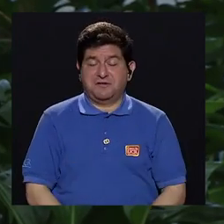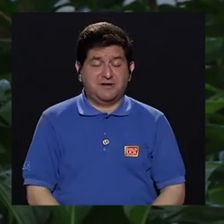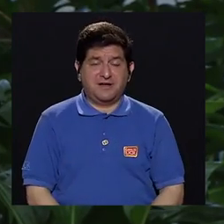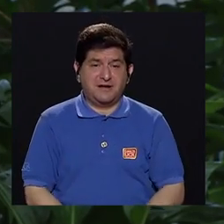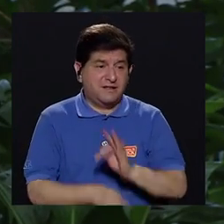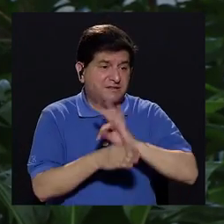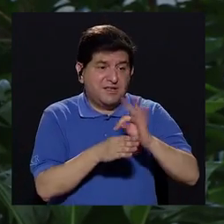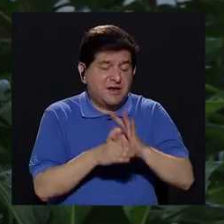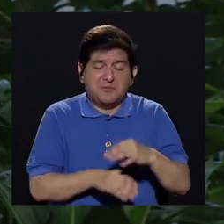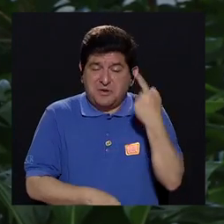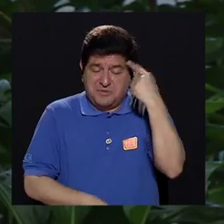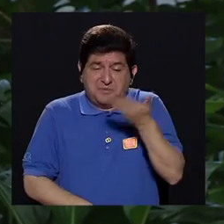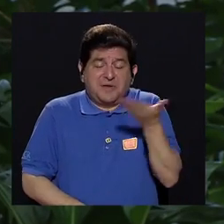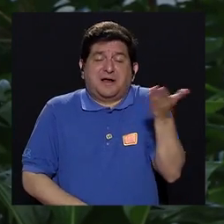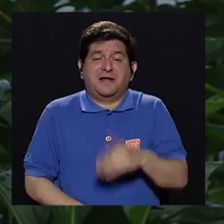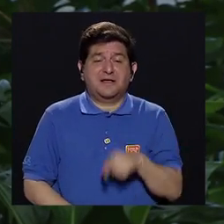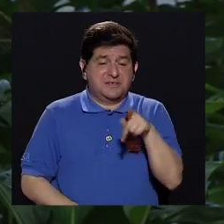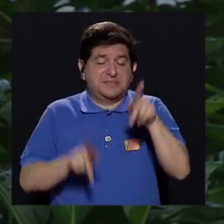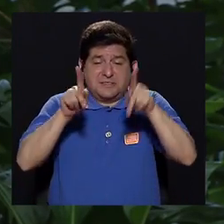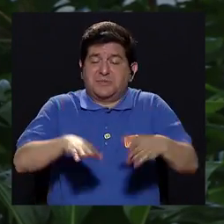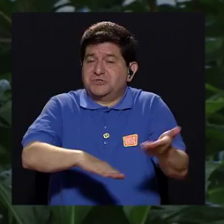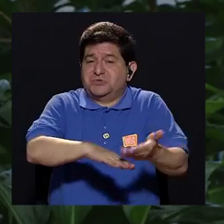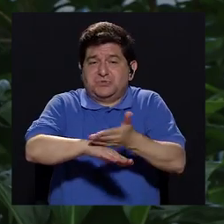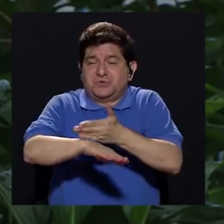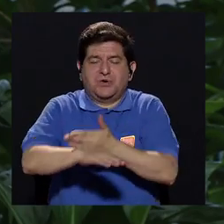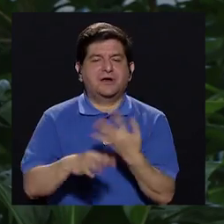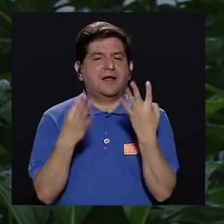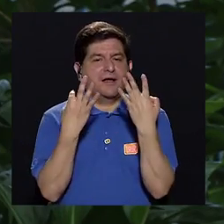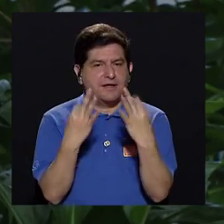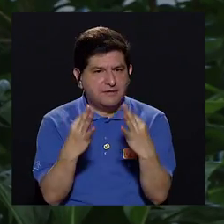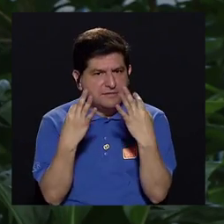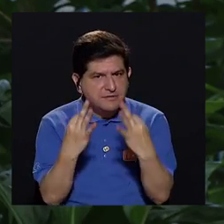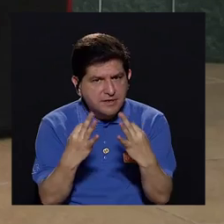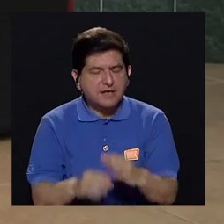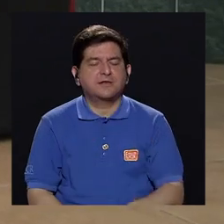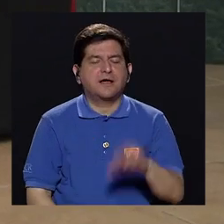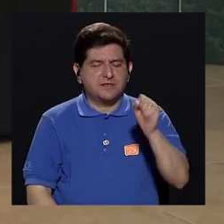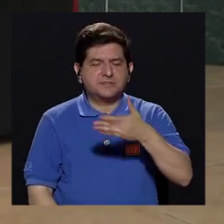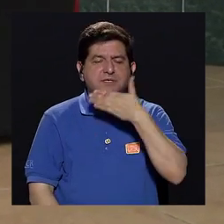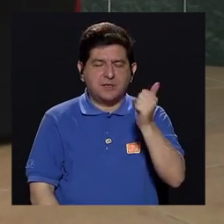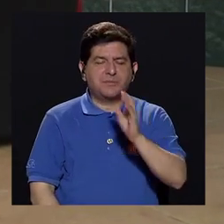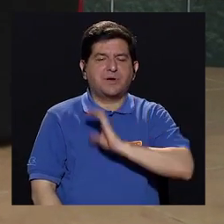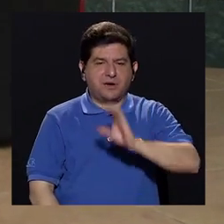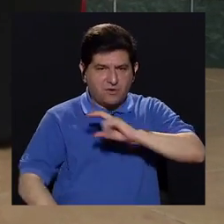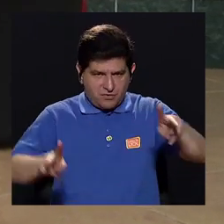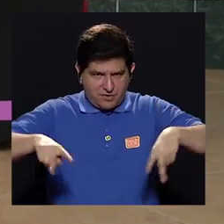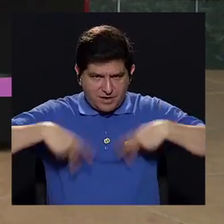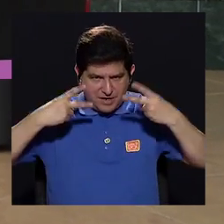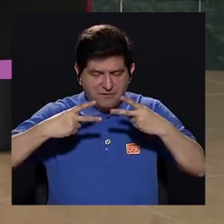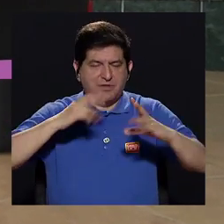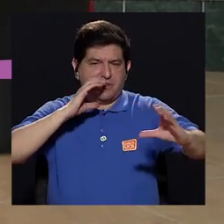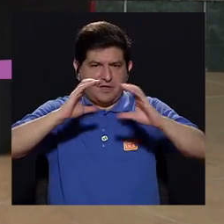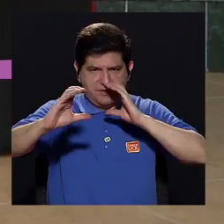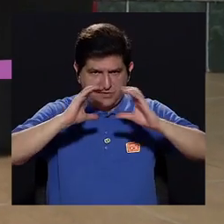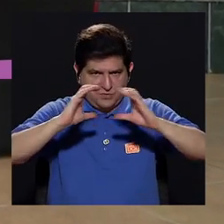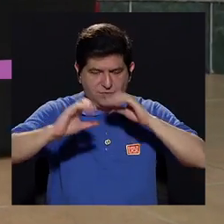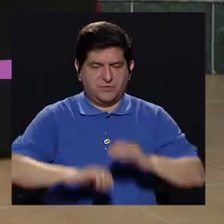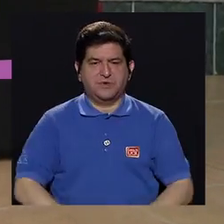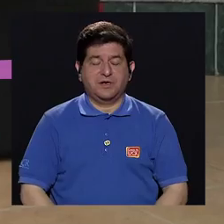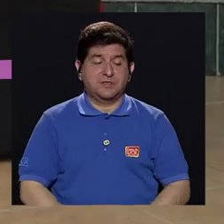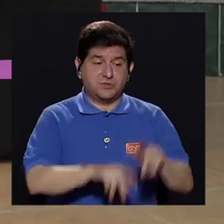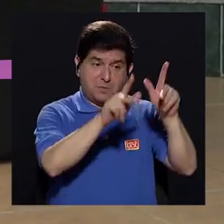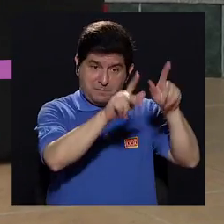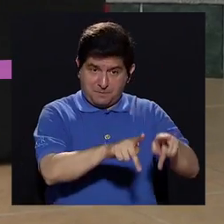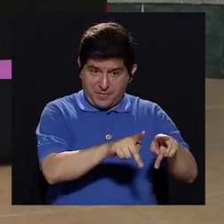terapéuticamente si la persona no va a avanzar? Entonces, lo que se busca es lograr mejorar la calidad de vida comunicativa, tanto